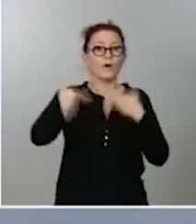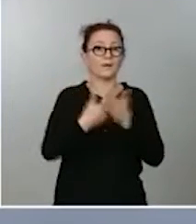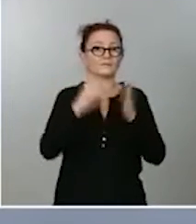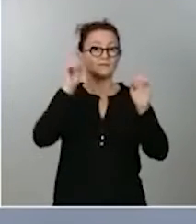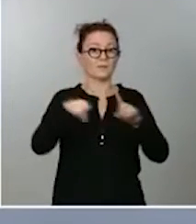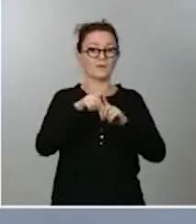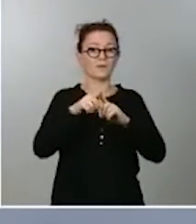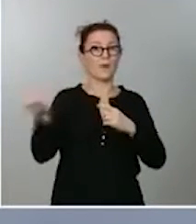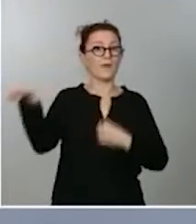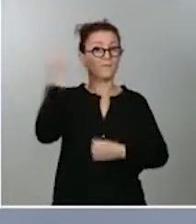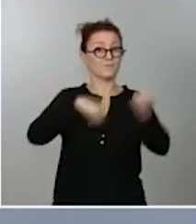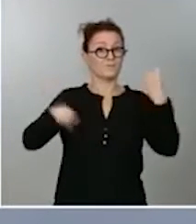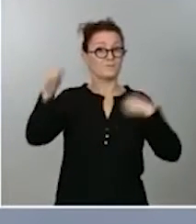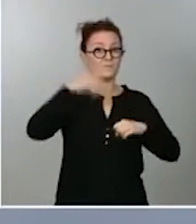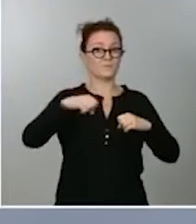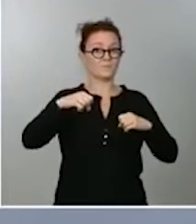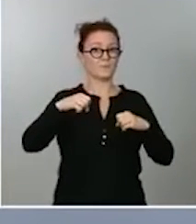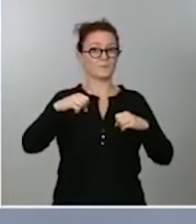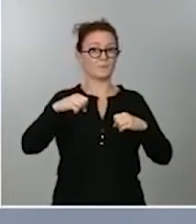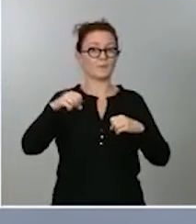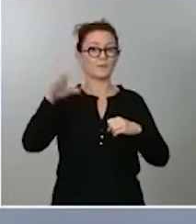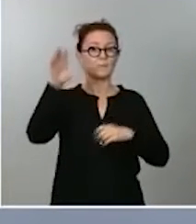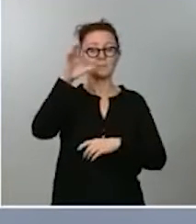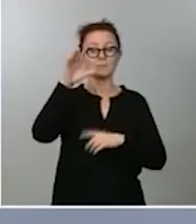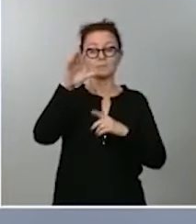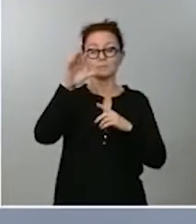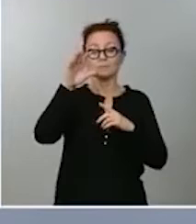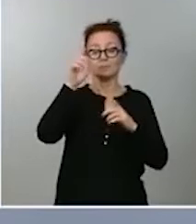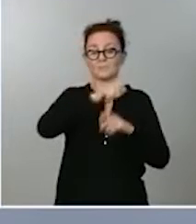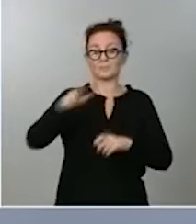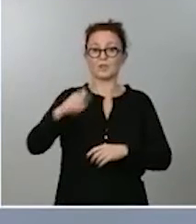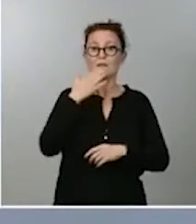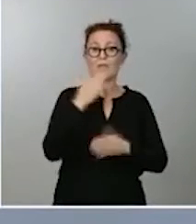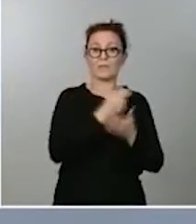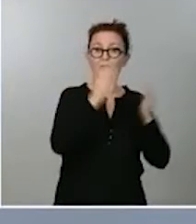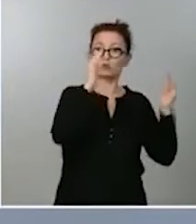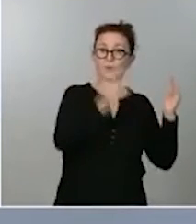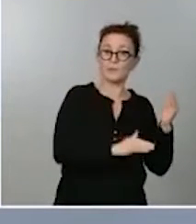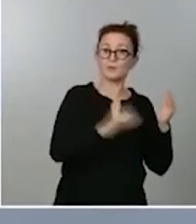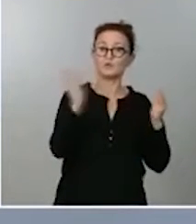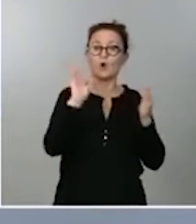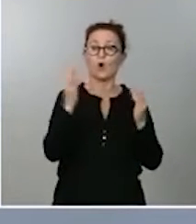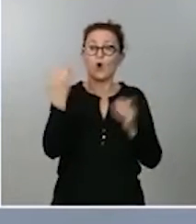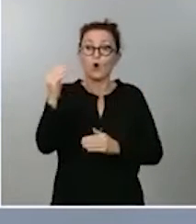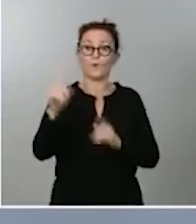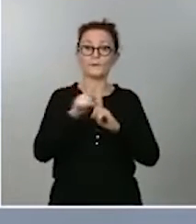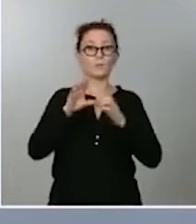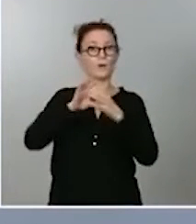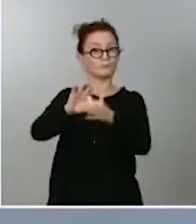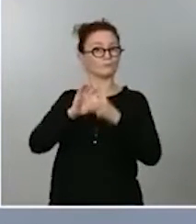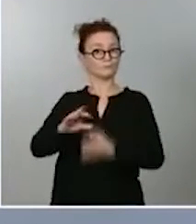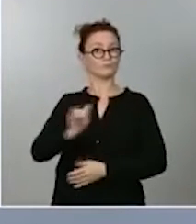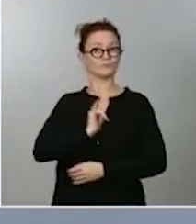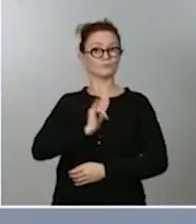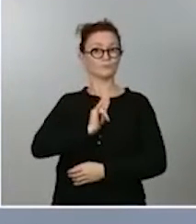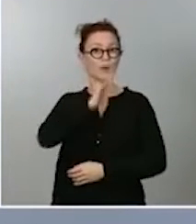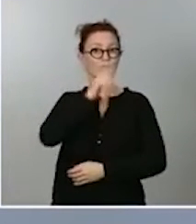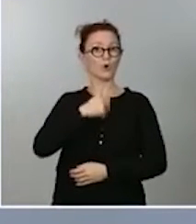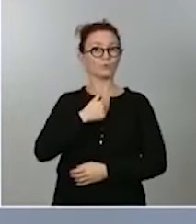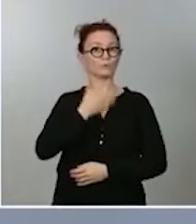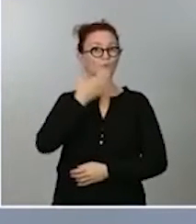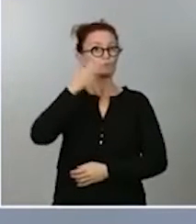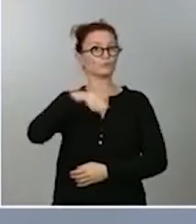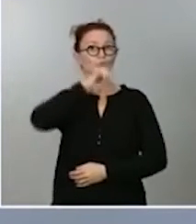relacionan las menores de edad o incluso las personas jóvenes de una manera directa y a veces basada en la idolatría. Y esto es muy